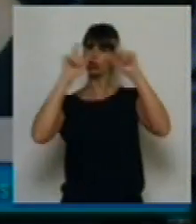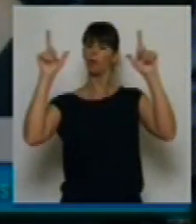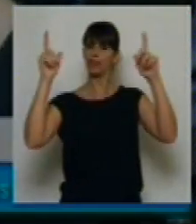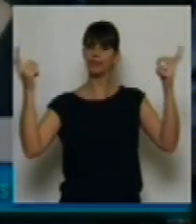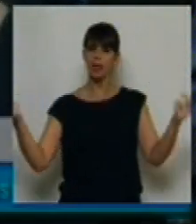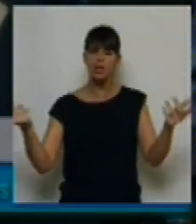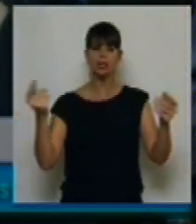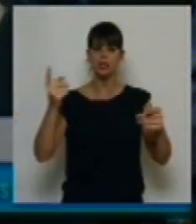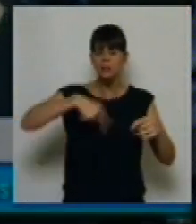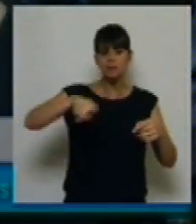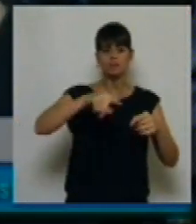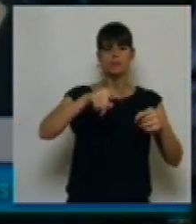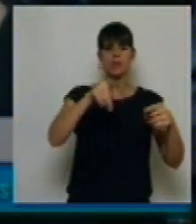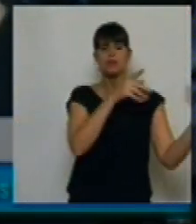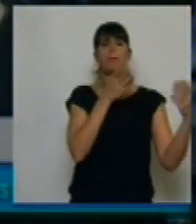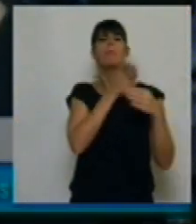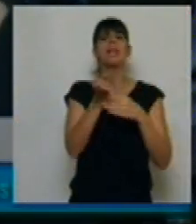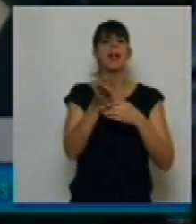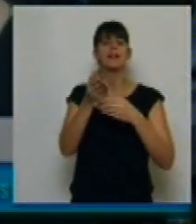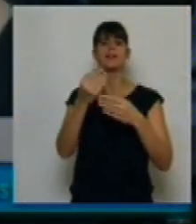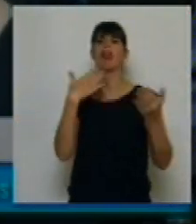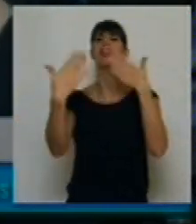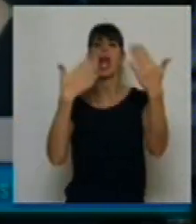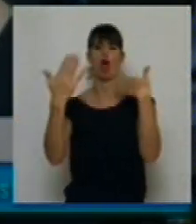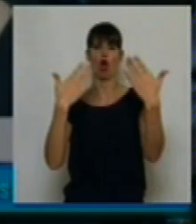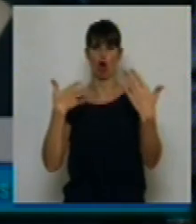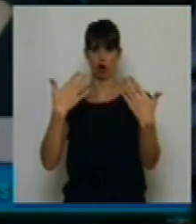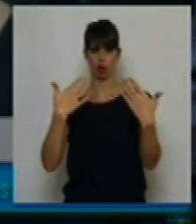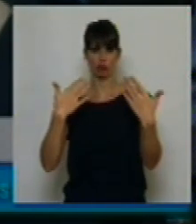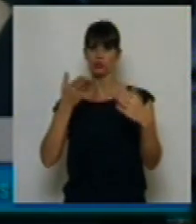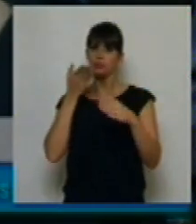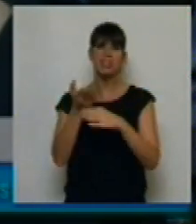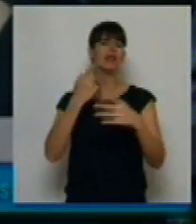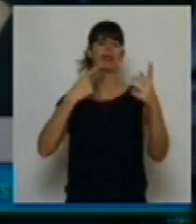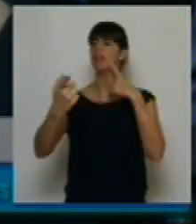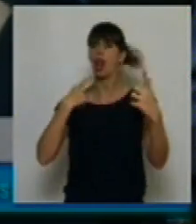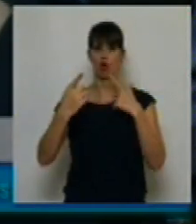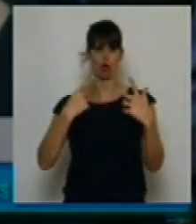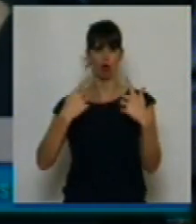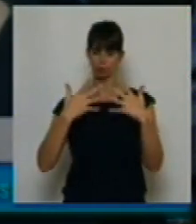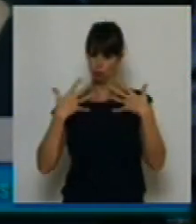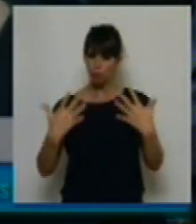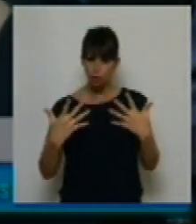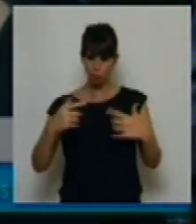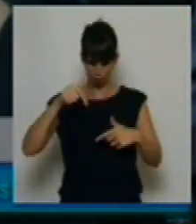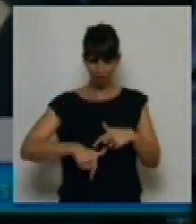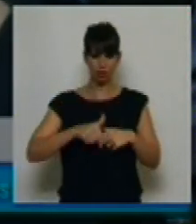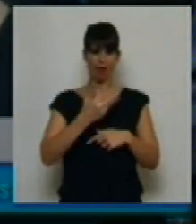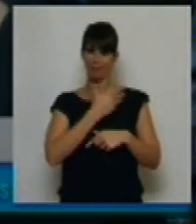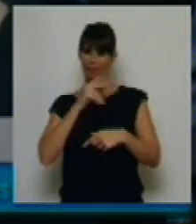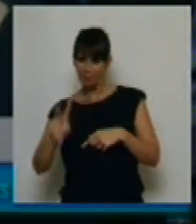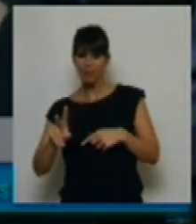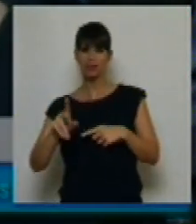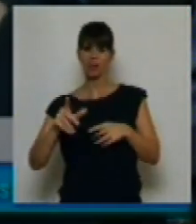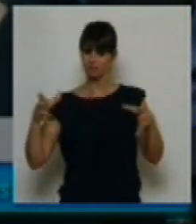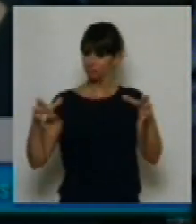pedido de diálogo de la oposición a hacer en labor parlamentaria. Pedido de diálogo que, por supuesto, este bloque estuvo